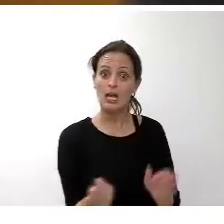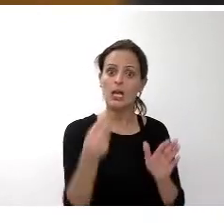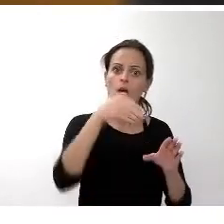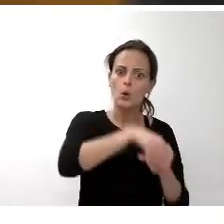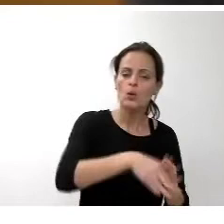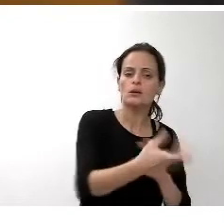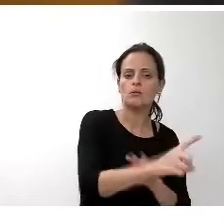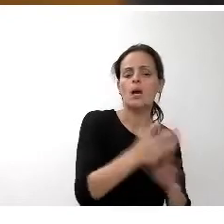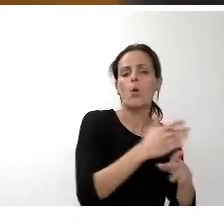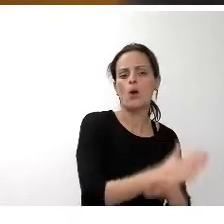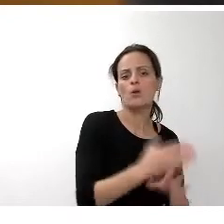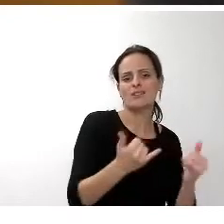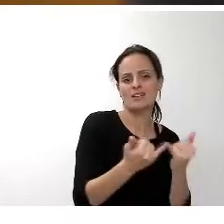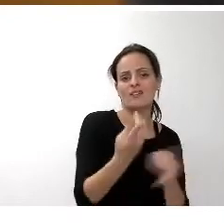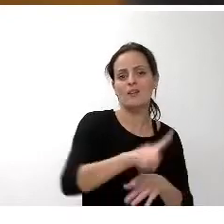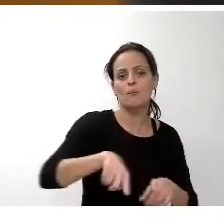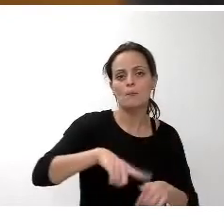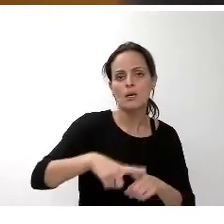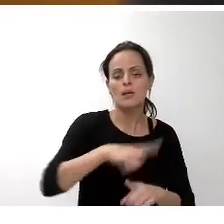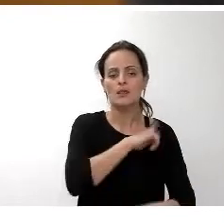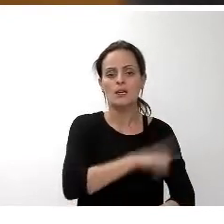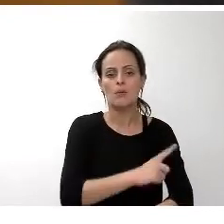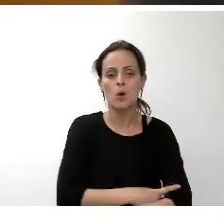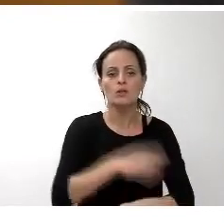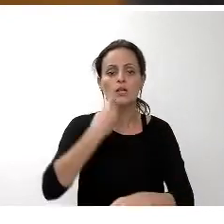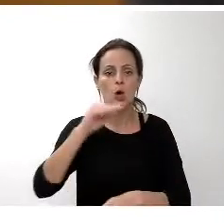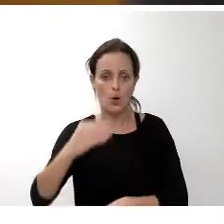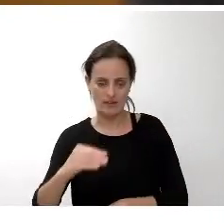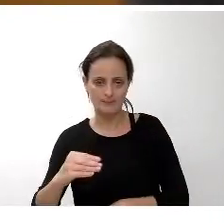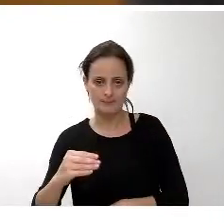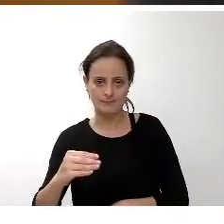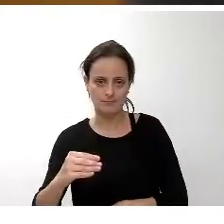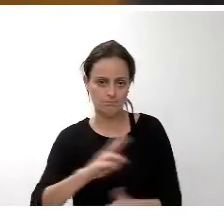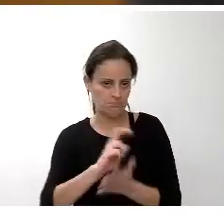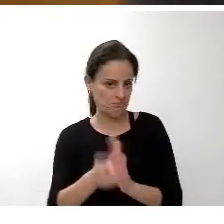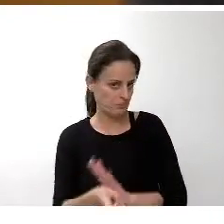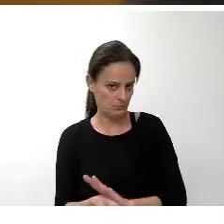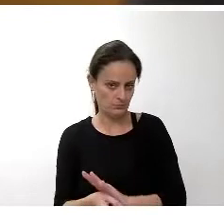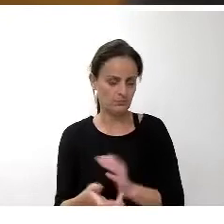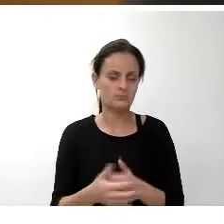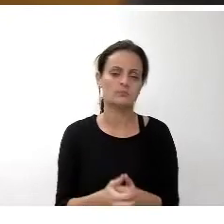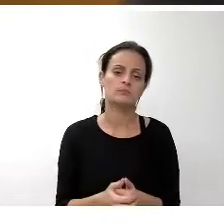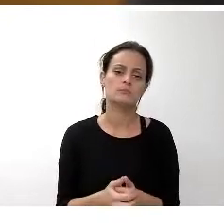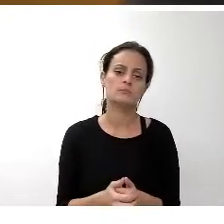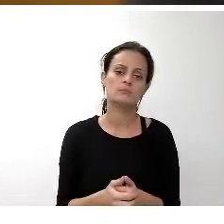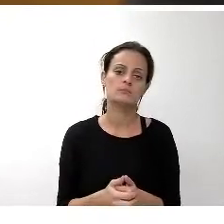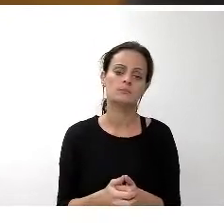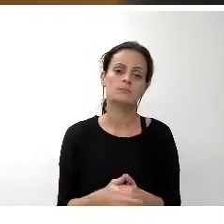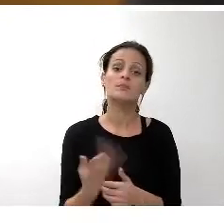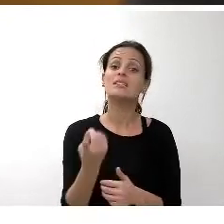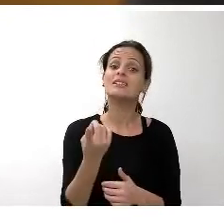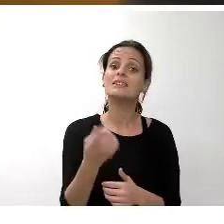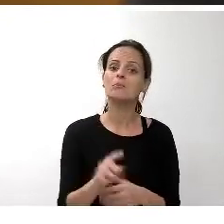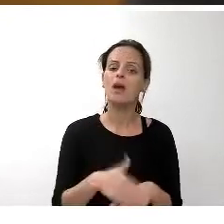432.000 euros Deporte Joven 35.000 o Lo Nuestro en Trucentro 22.500 entre otras cuestiones también se